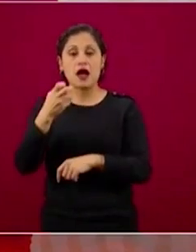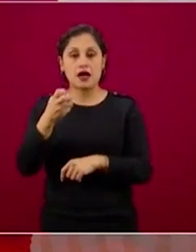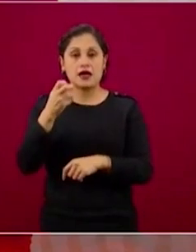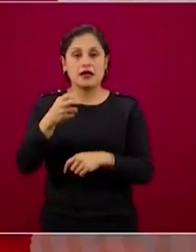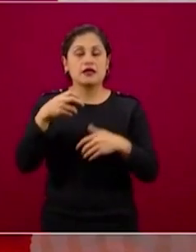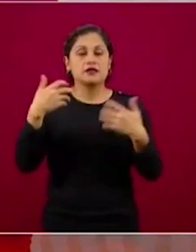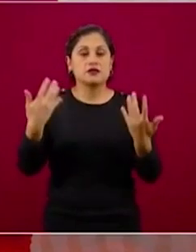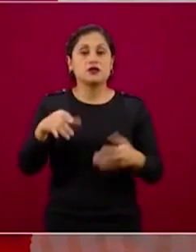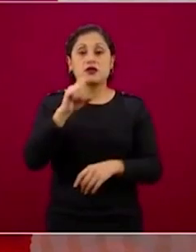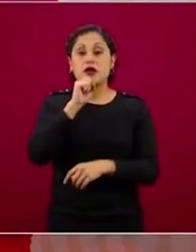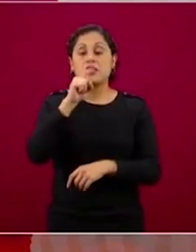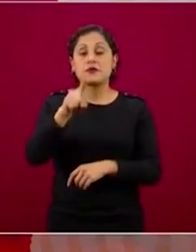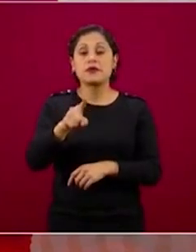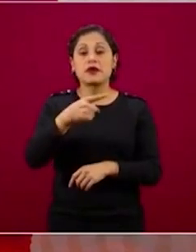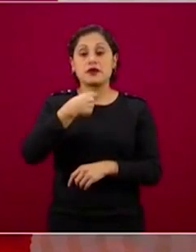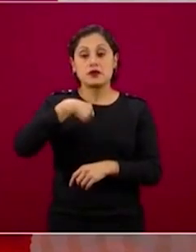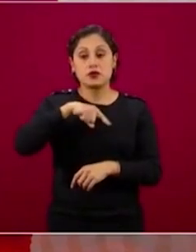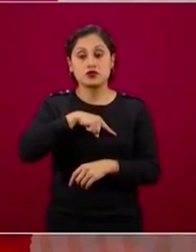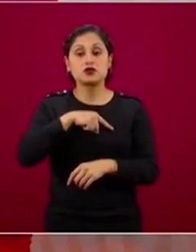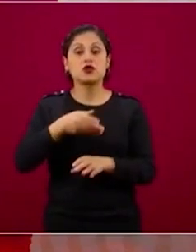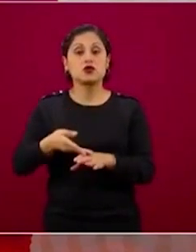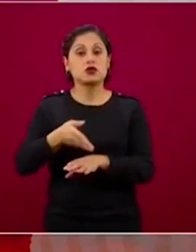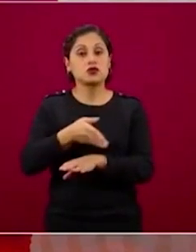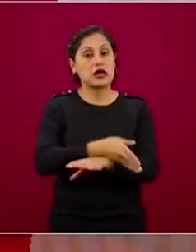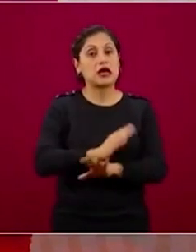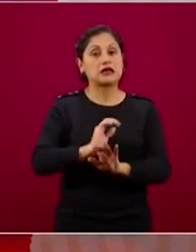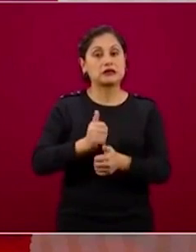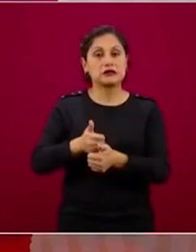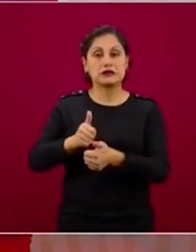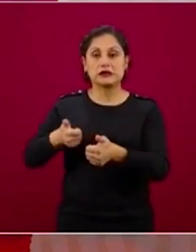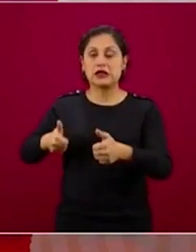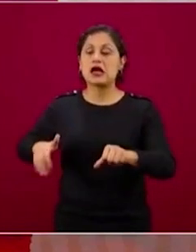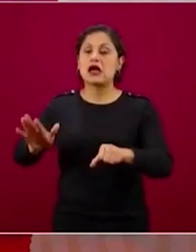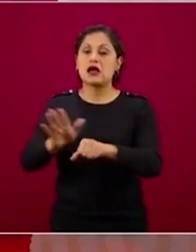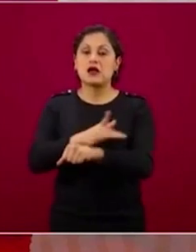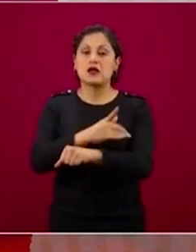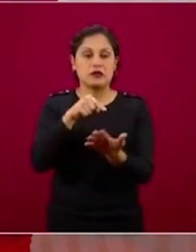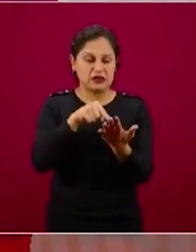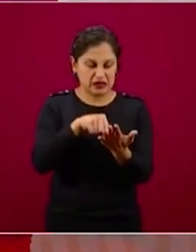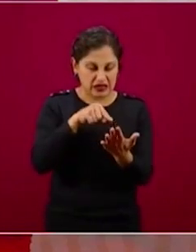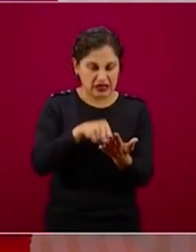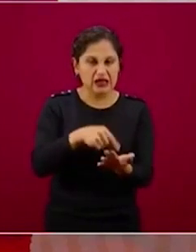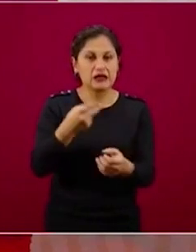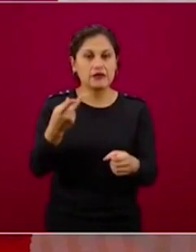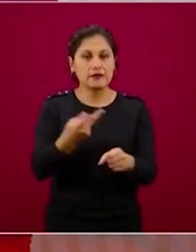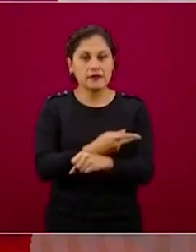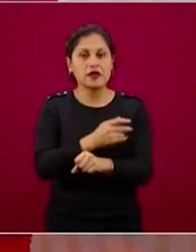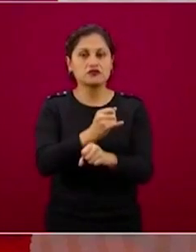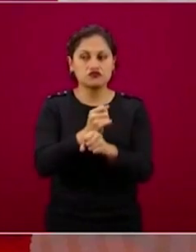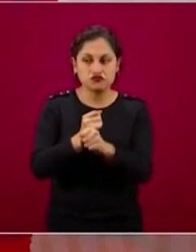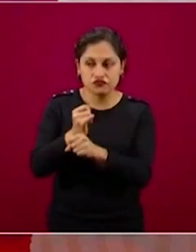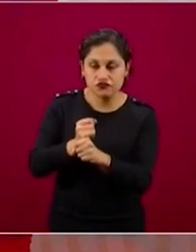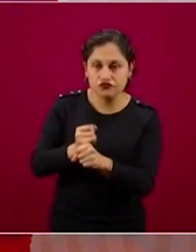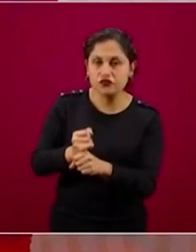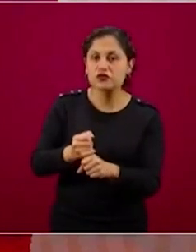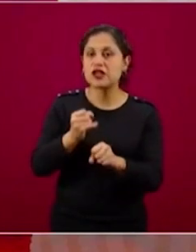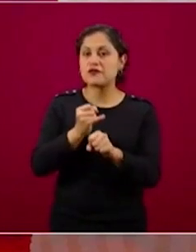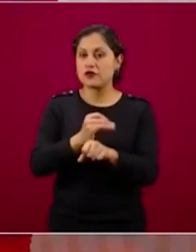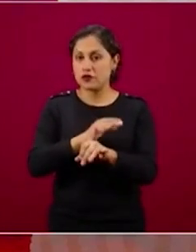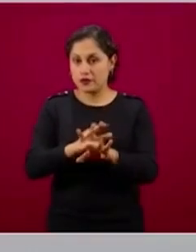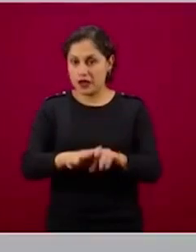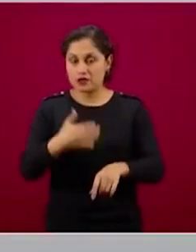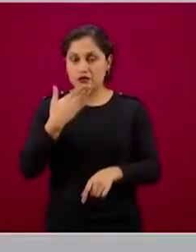porque ahí hemos tenido cierto retraso por la calidad de los datos de los beneficiarios y en el caso de los